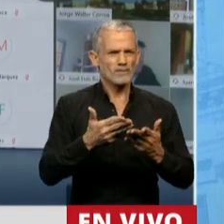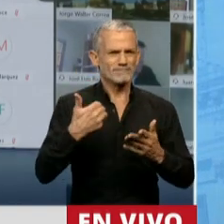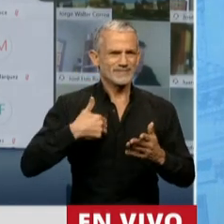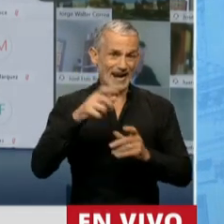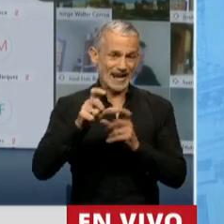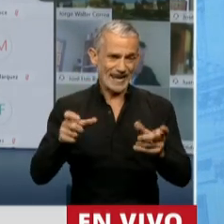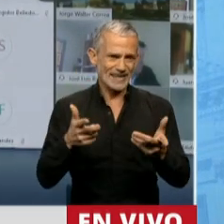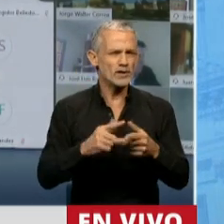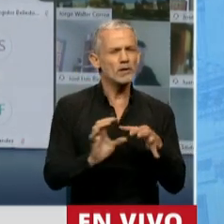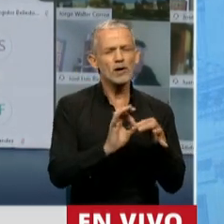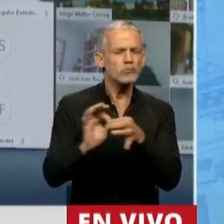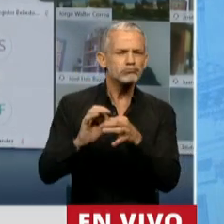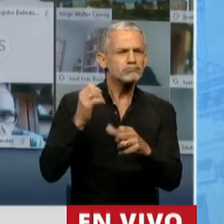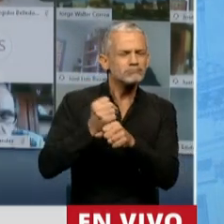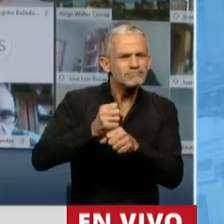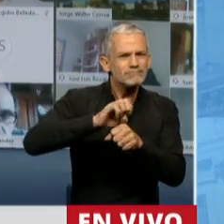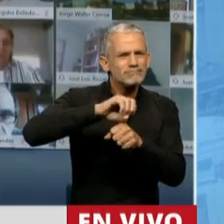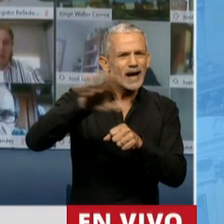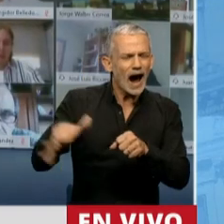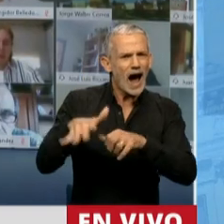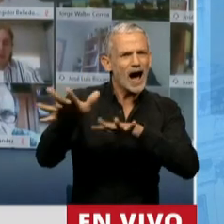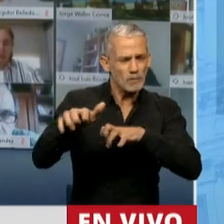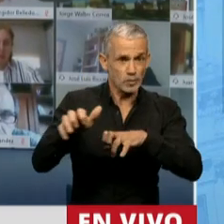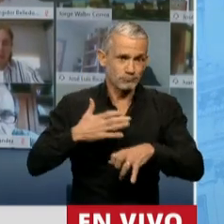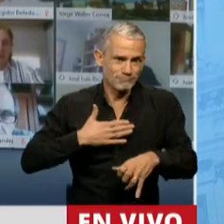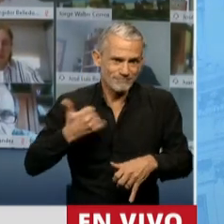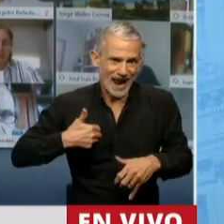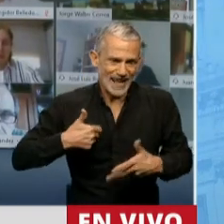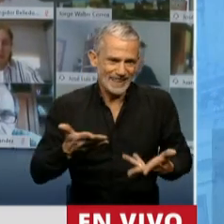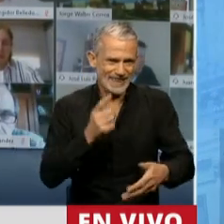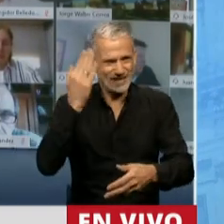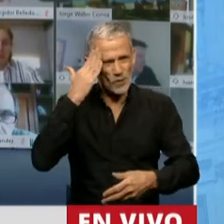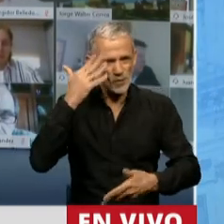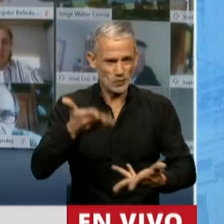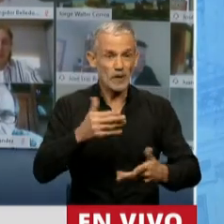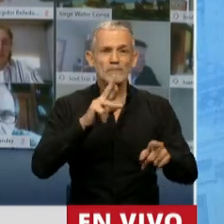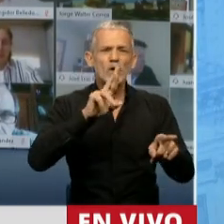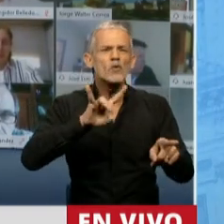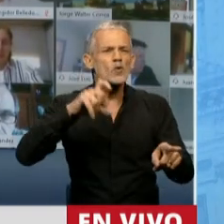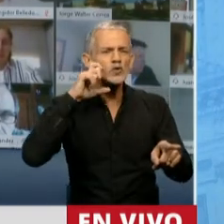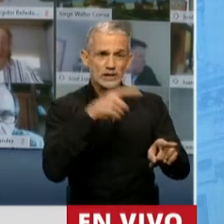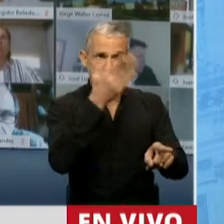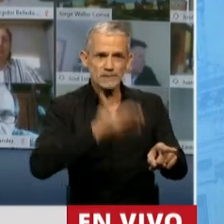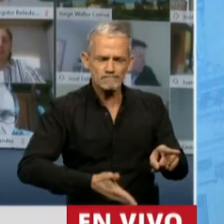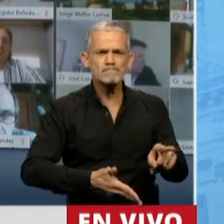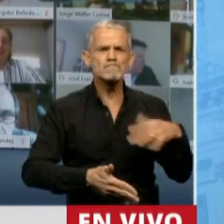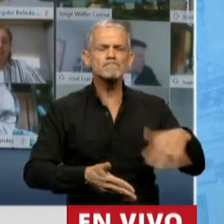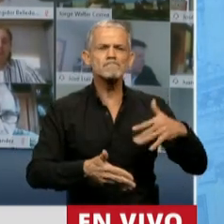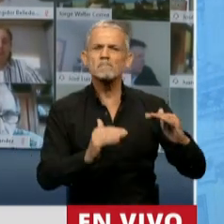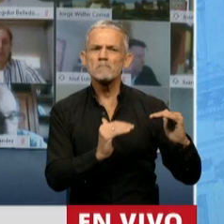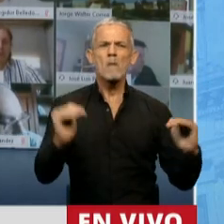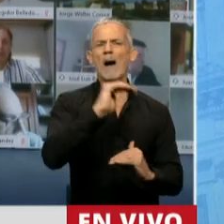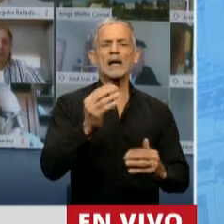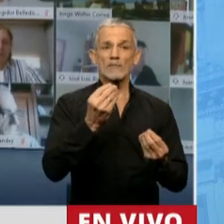asociada a la agricultura, también tan nuestra. Rucci fue, por encima de todo,